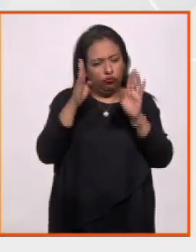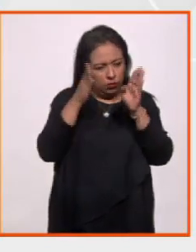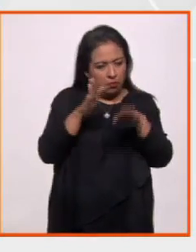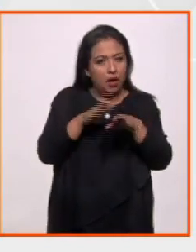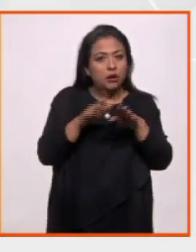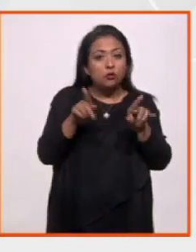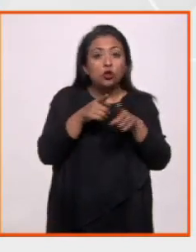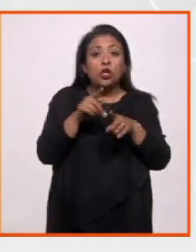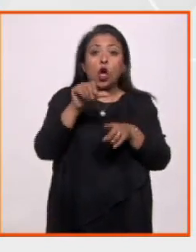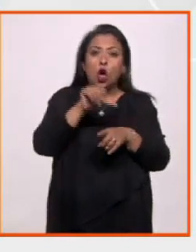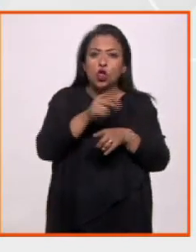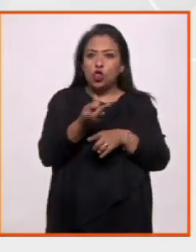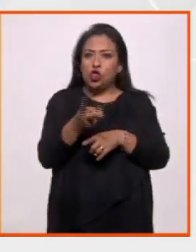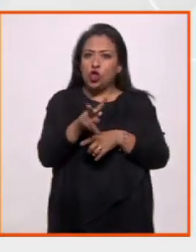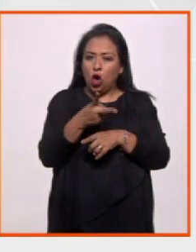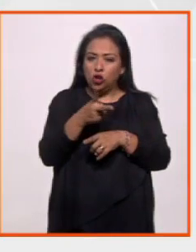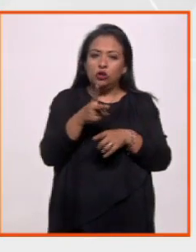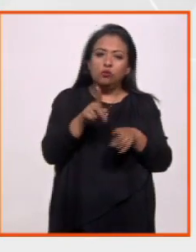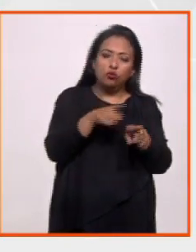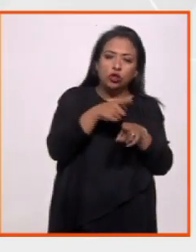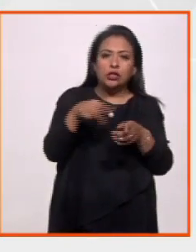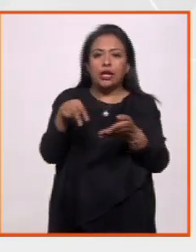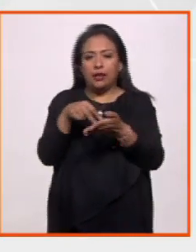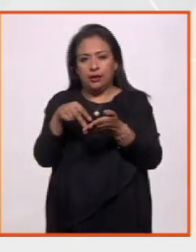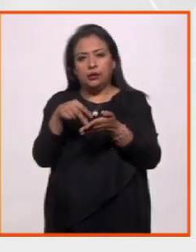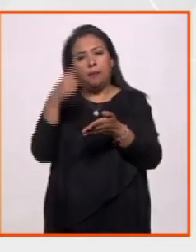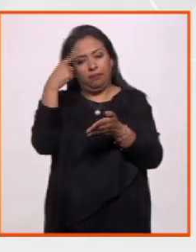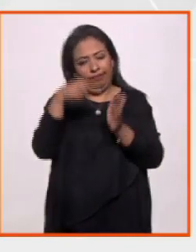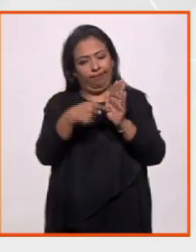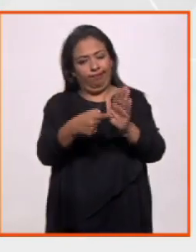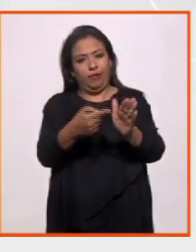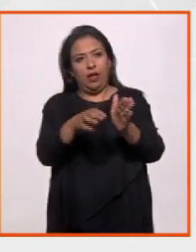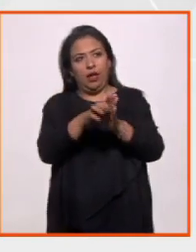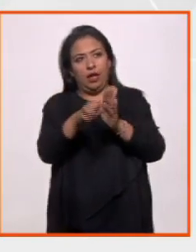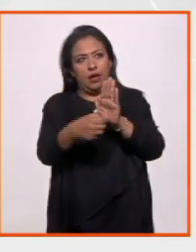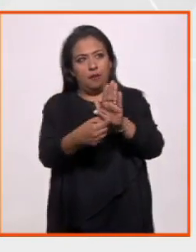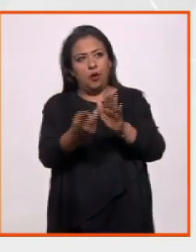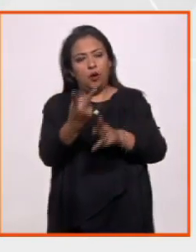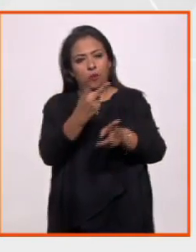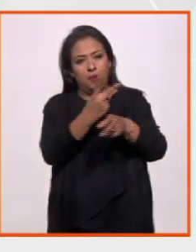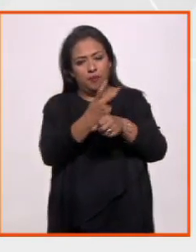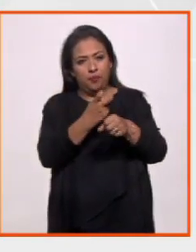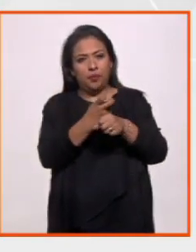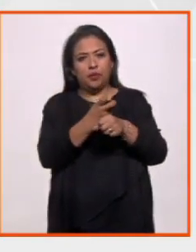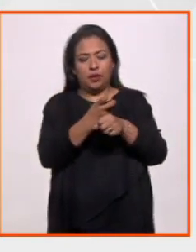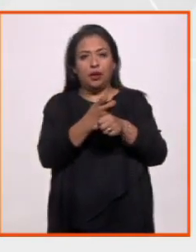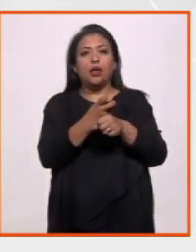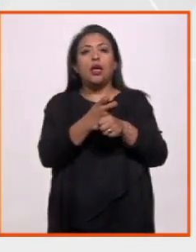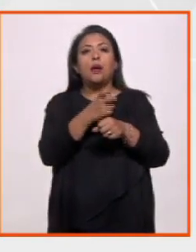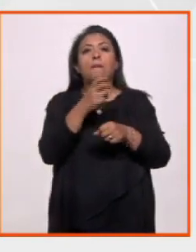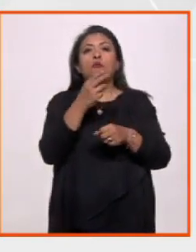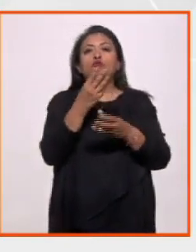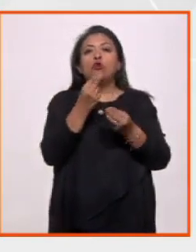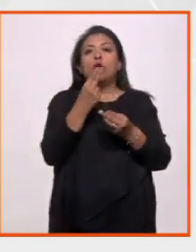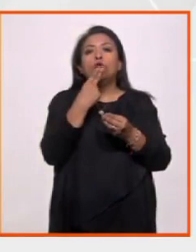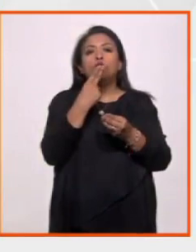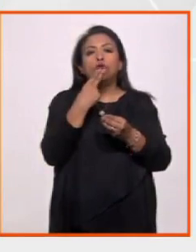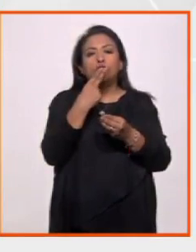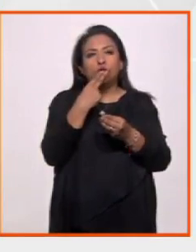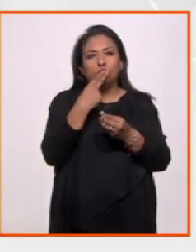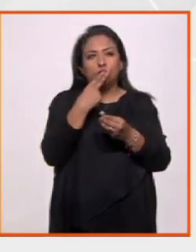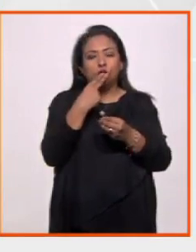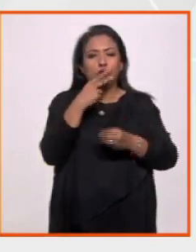Hoy es de lo uno y del otro. Y para ejemplificarlo, está aquí conmigo Dwayne, el Milusos Cochran.